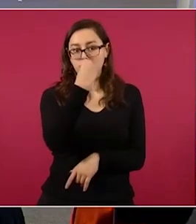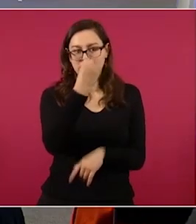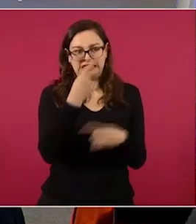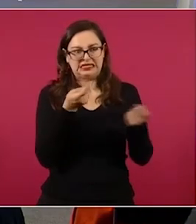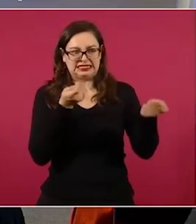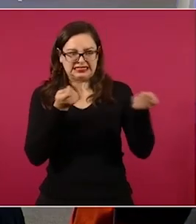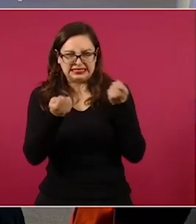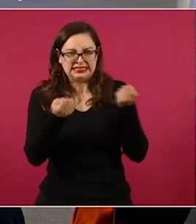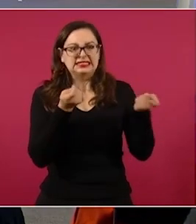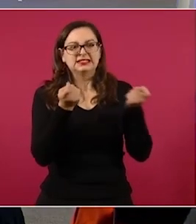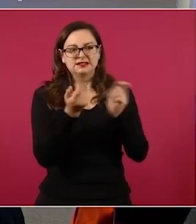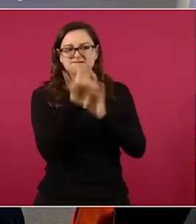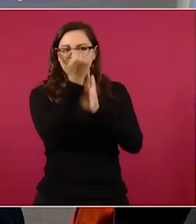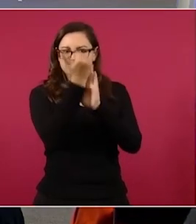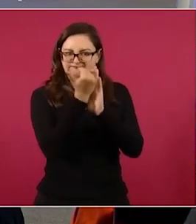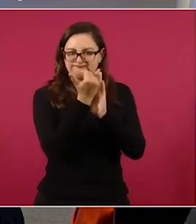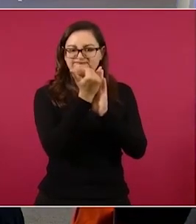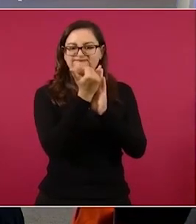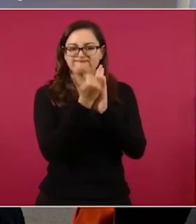atendiendo.